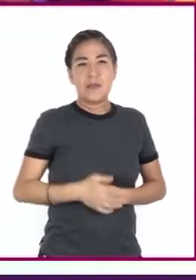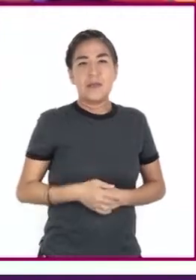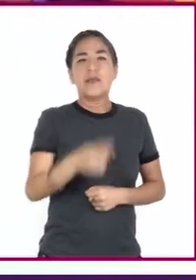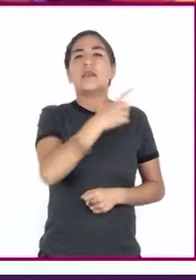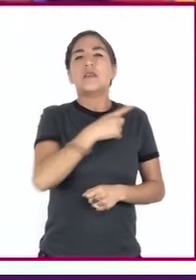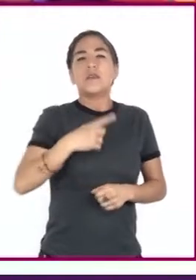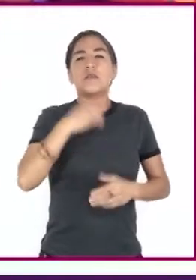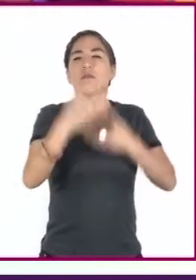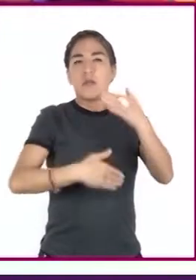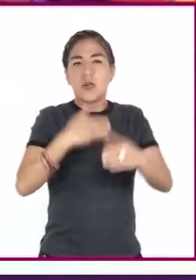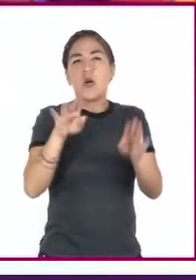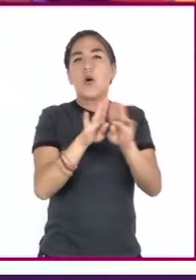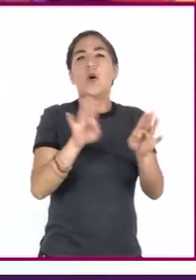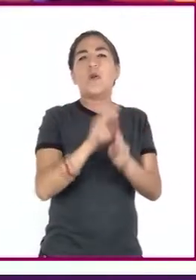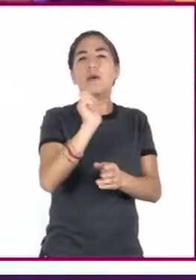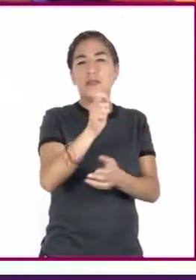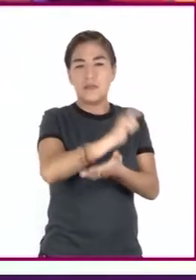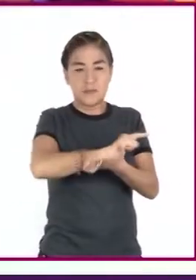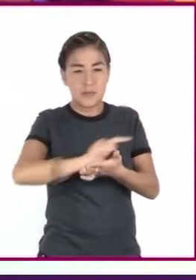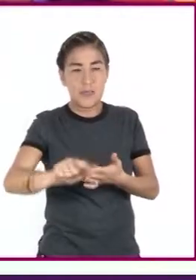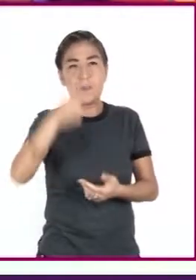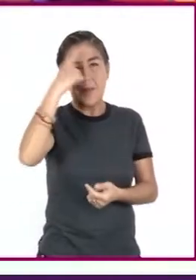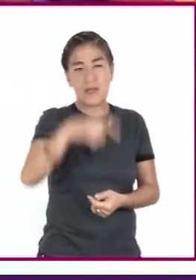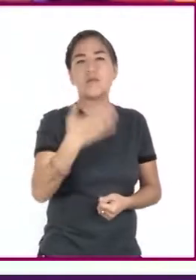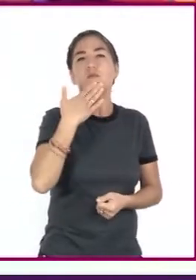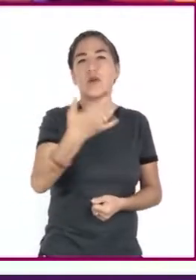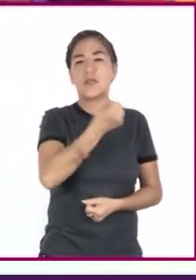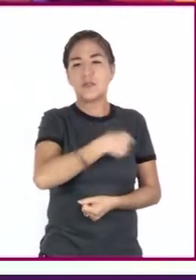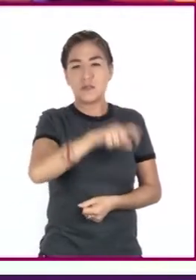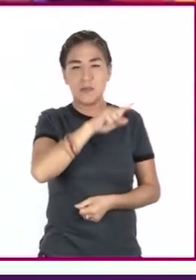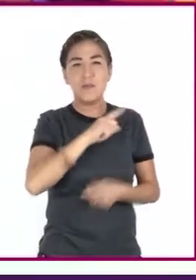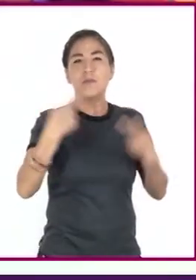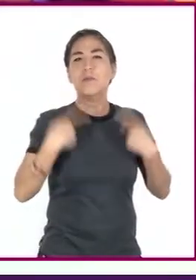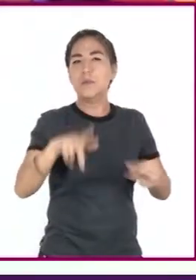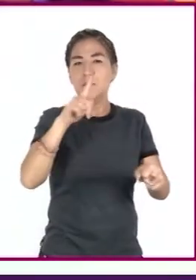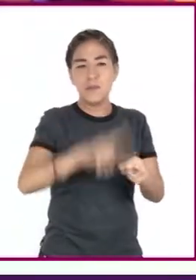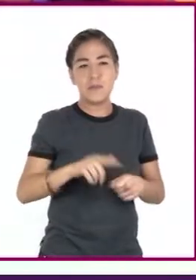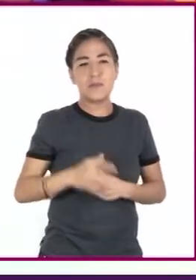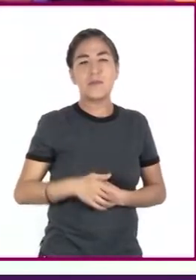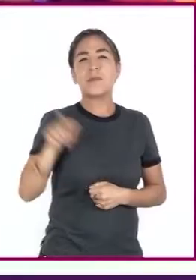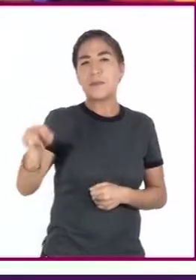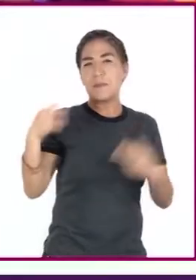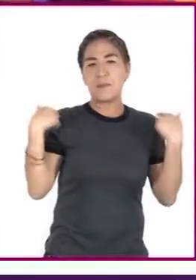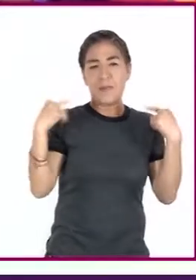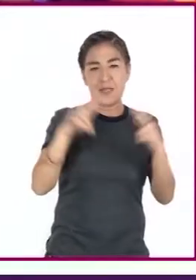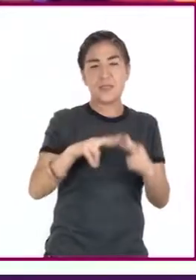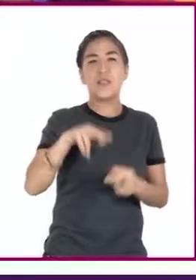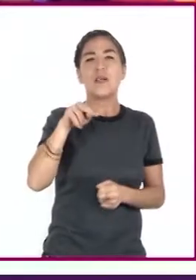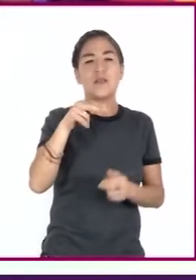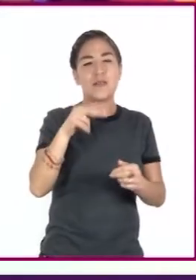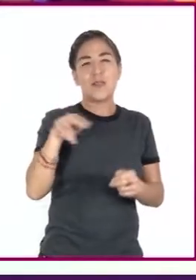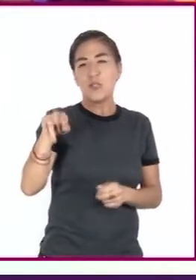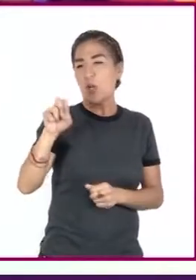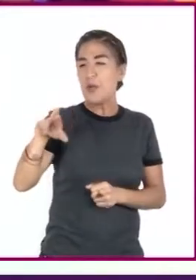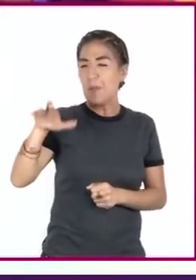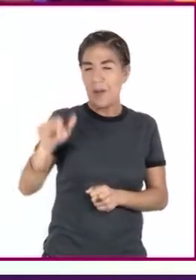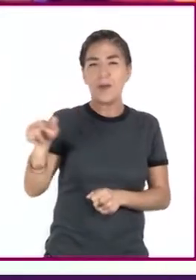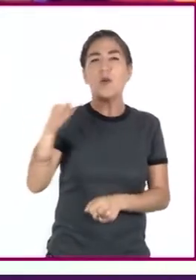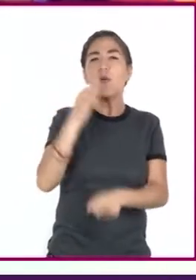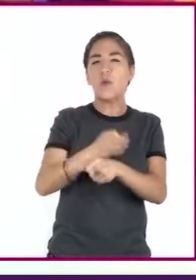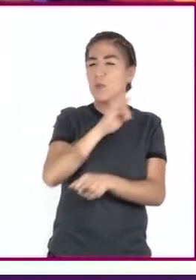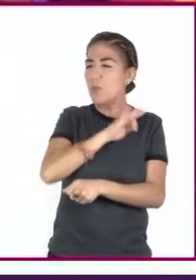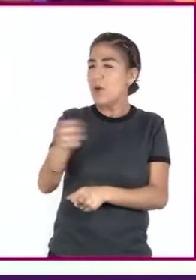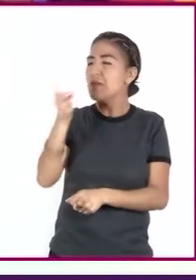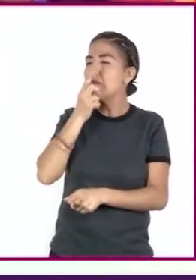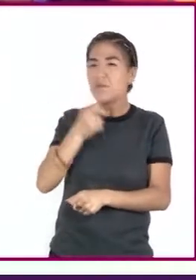implementar medidas de higiene que garanticen una buena salud personal. Profesora Norma, ¿nos puede ayudar comentando